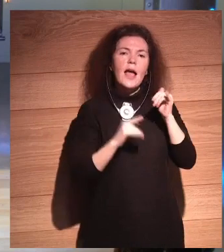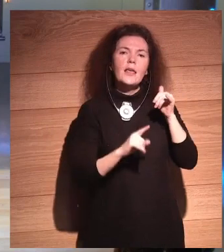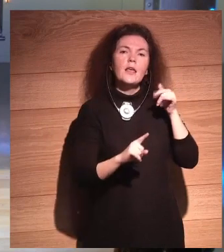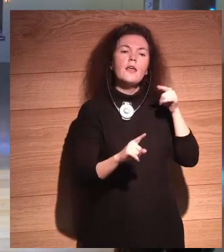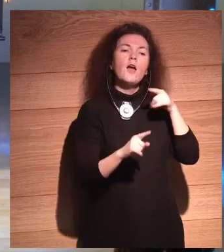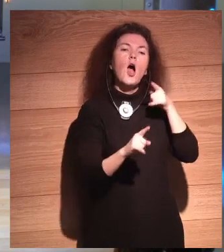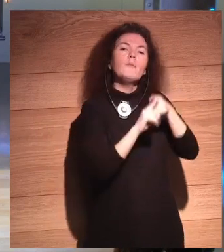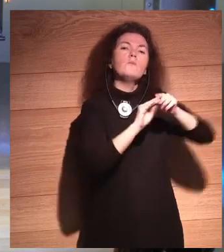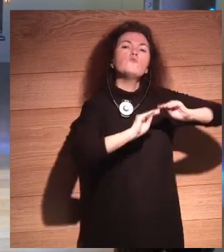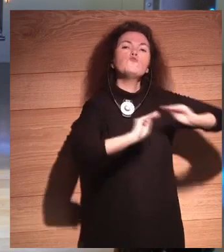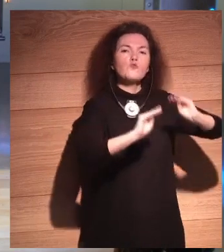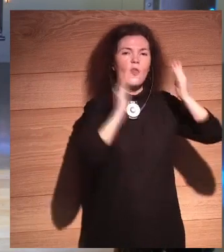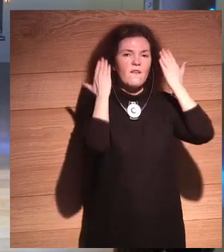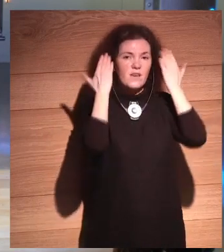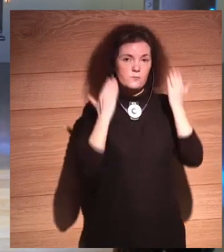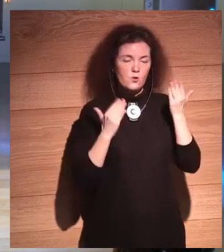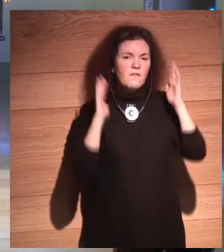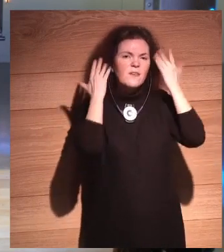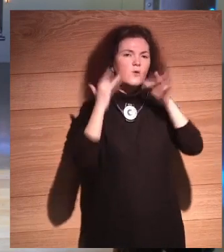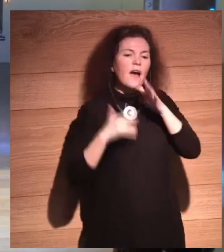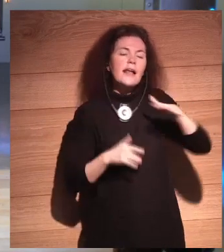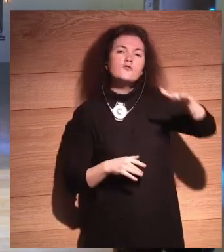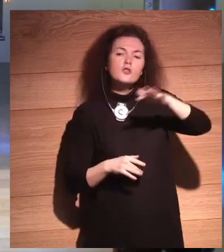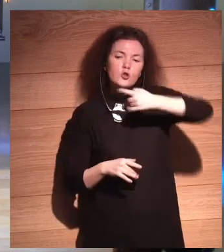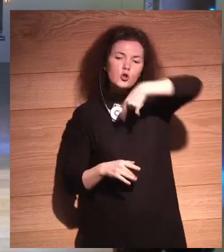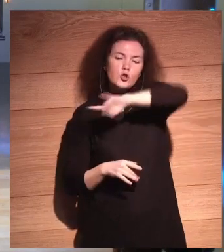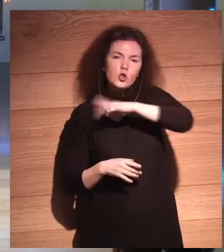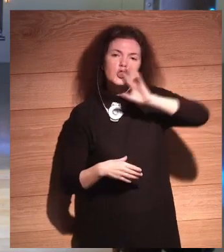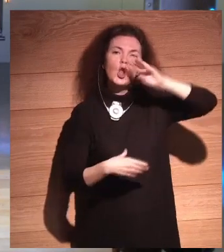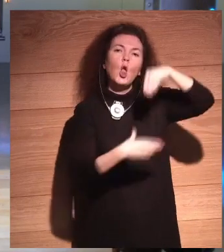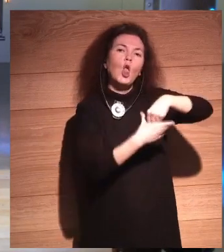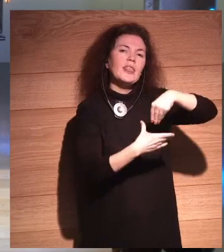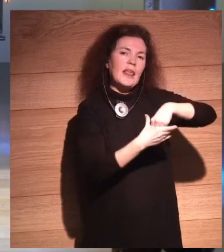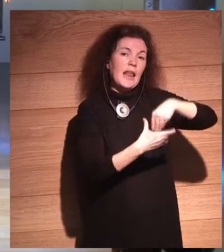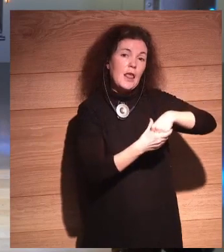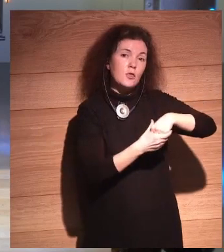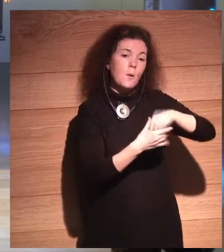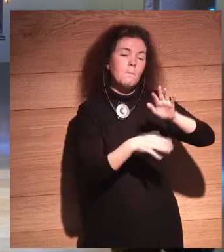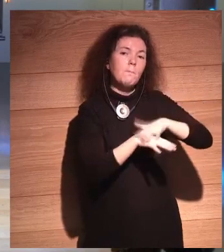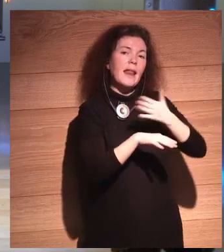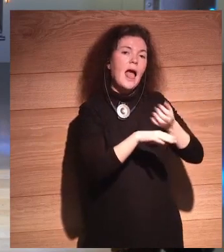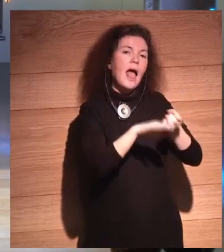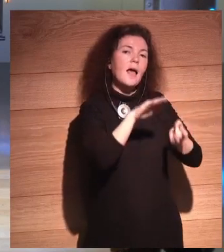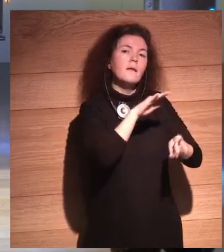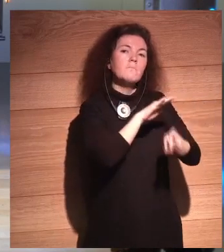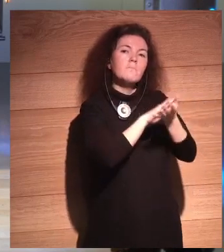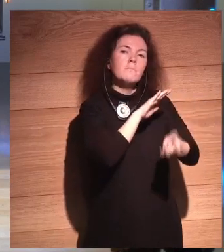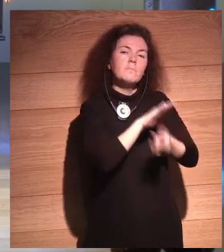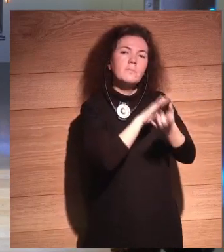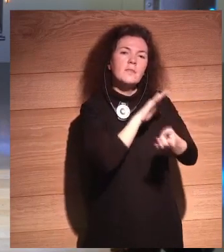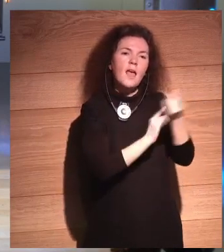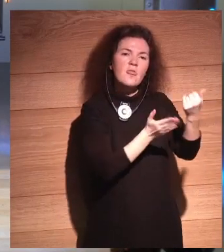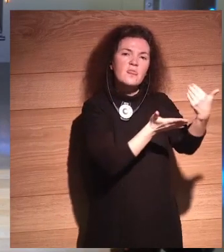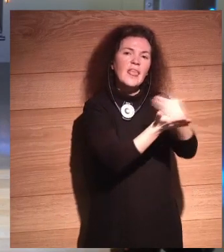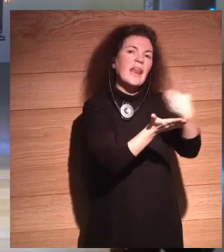fin. Es un sitio en el que nosotros somos el contenido para generar muchísimo